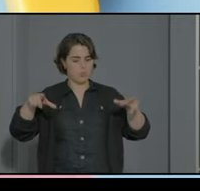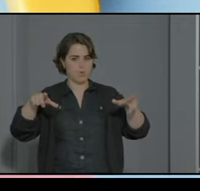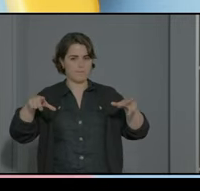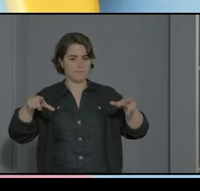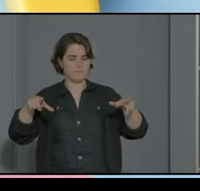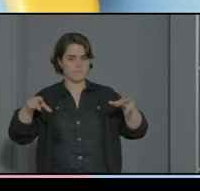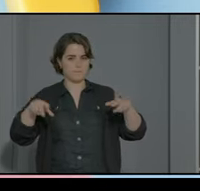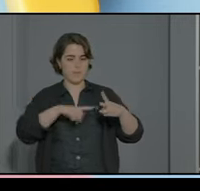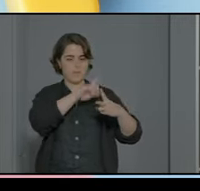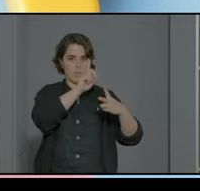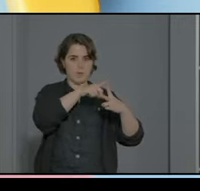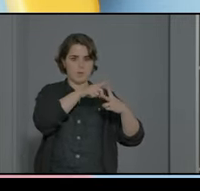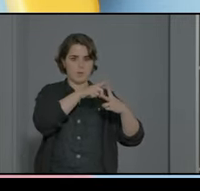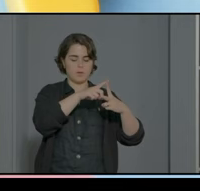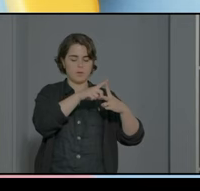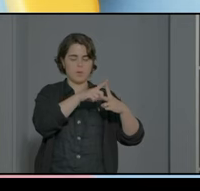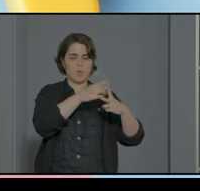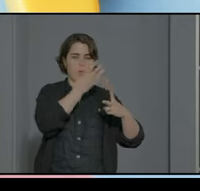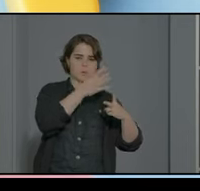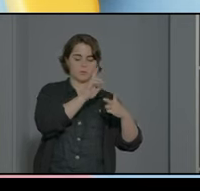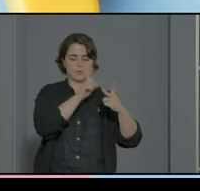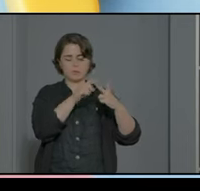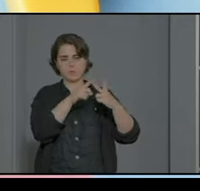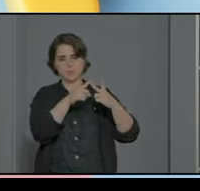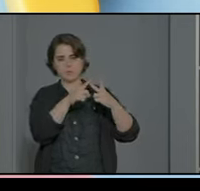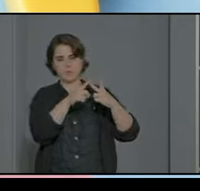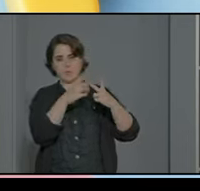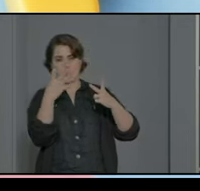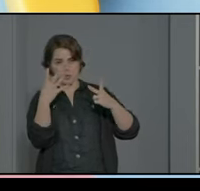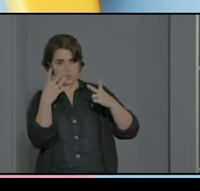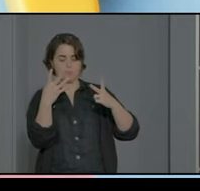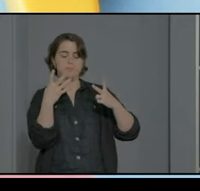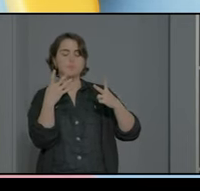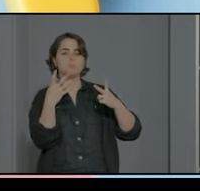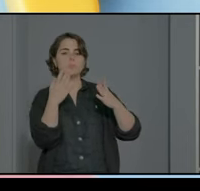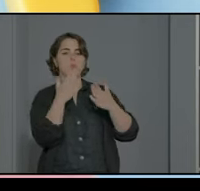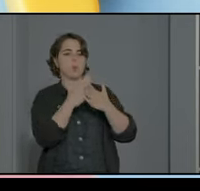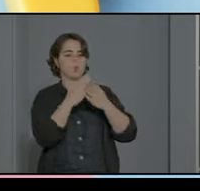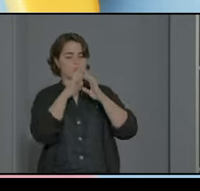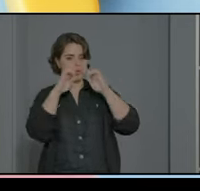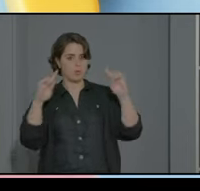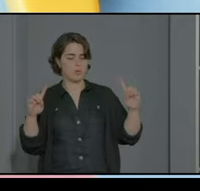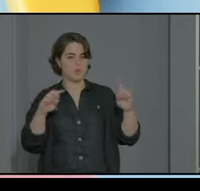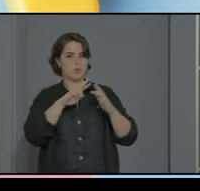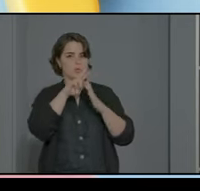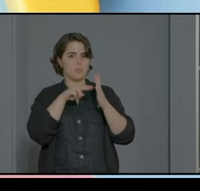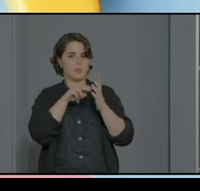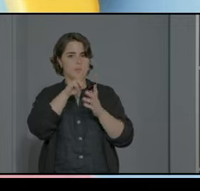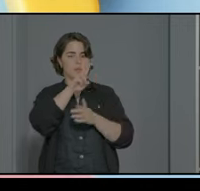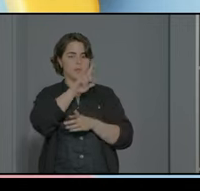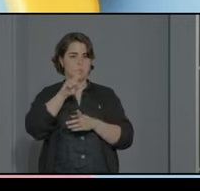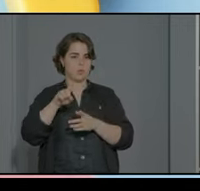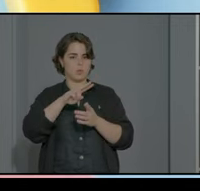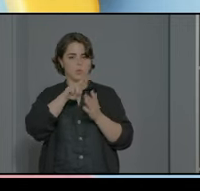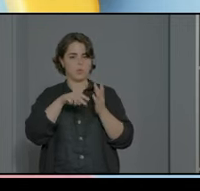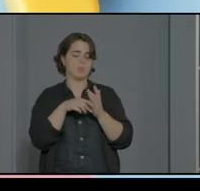aula encontramos a cuatro alumnados y en la segunda otros cuatro y en este curso escolar que estamos en el curso 2021-2022